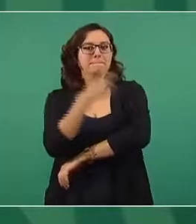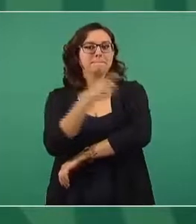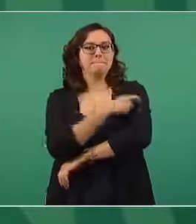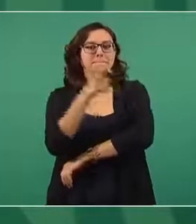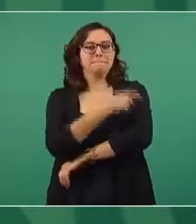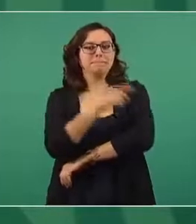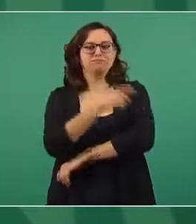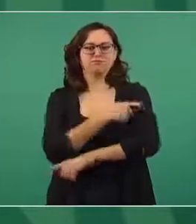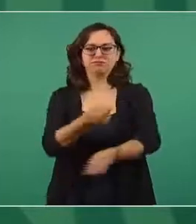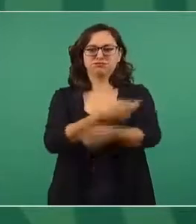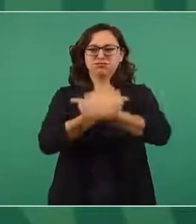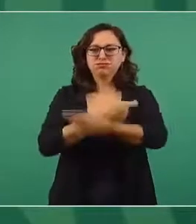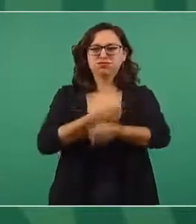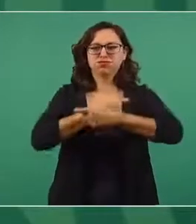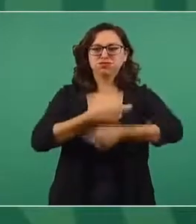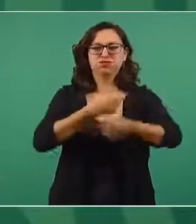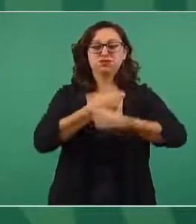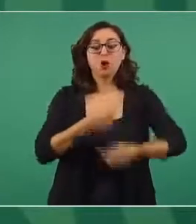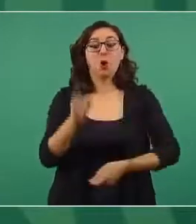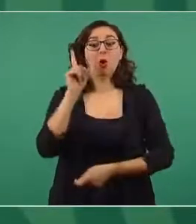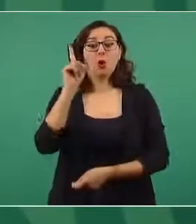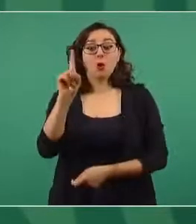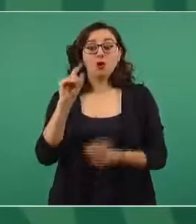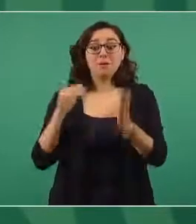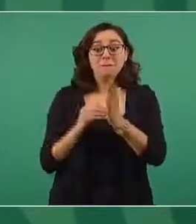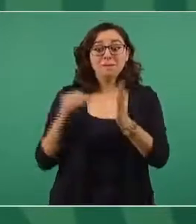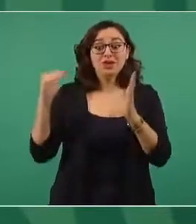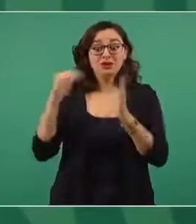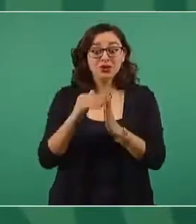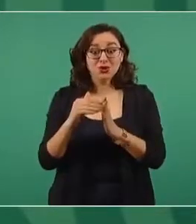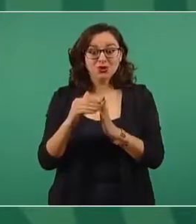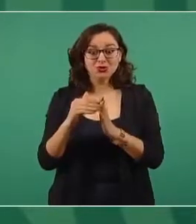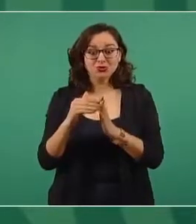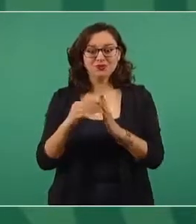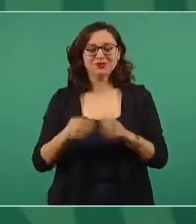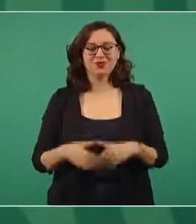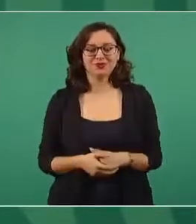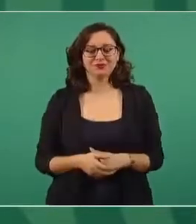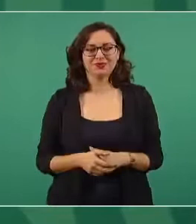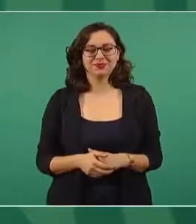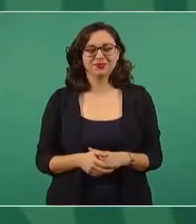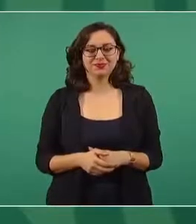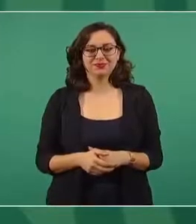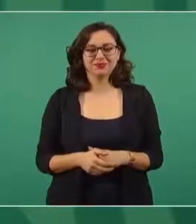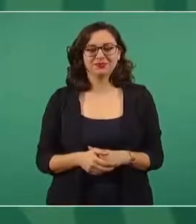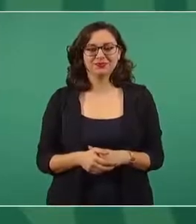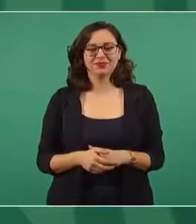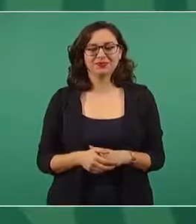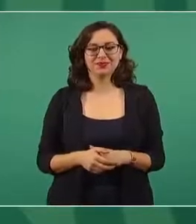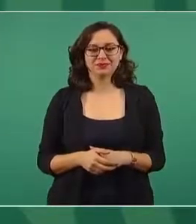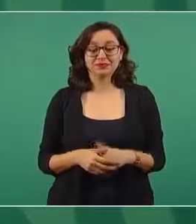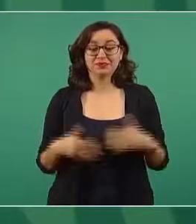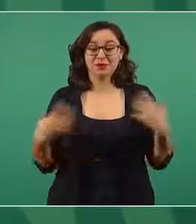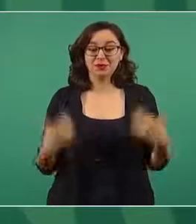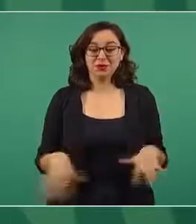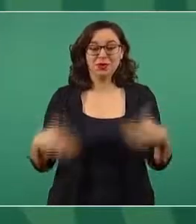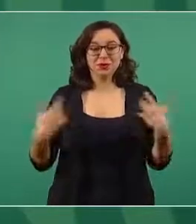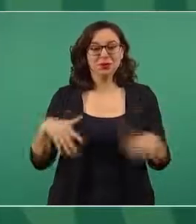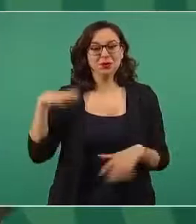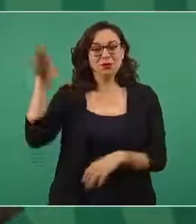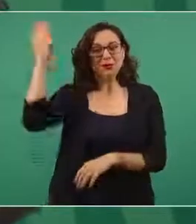millón de personas, es cifra